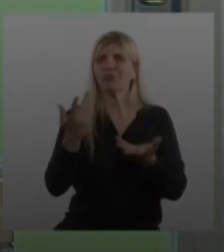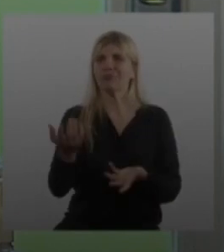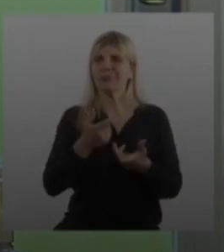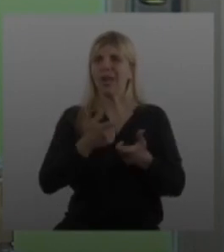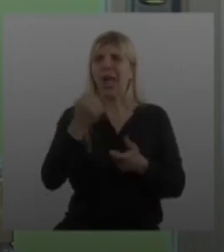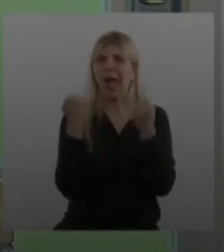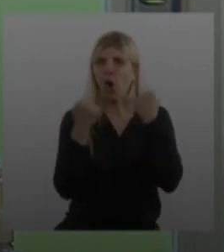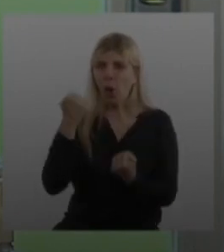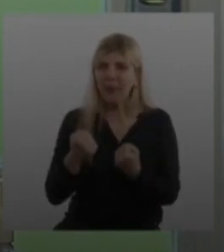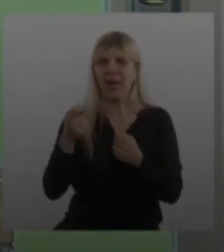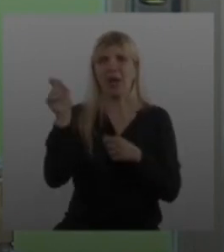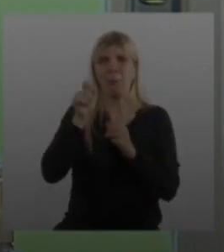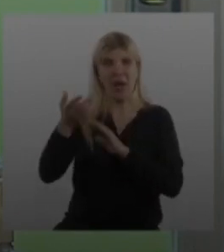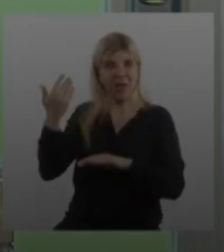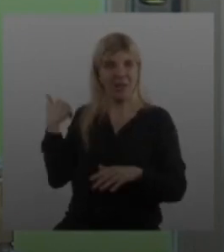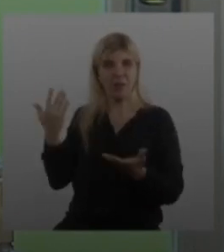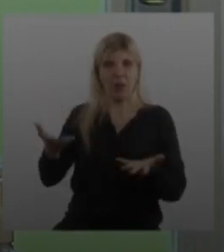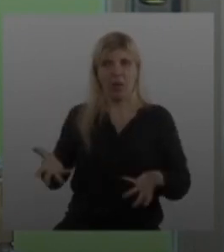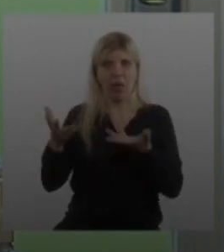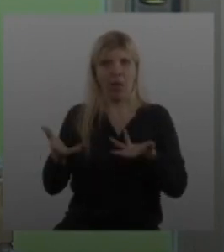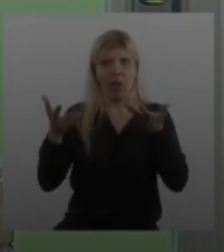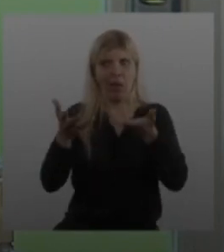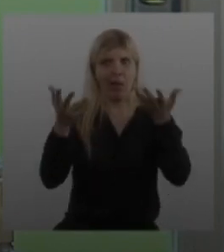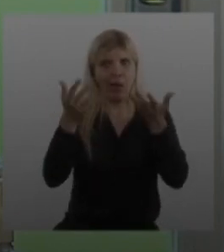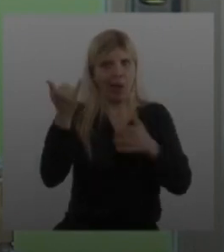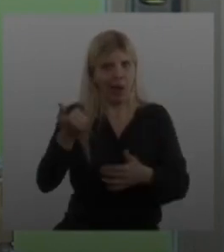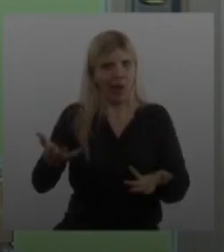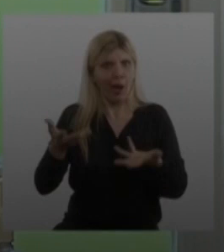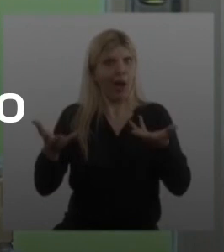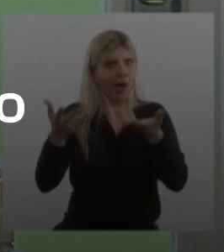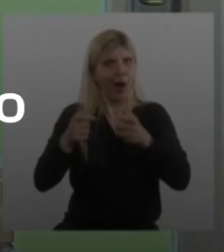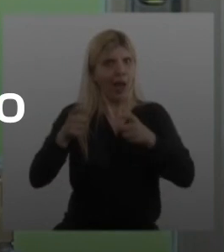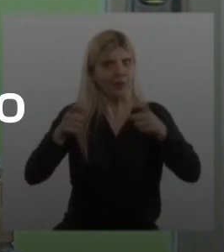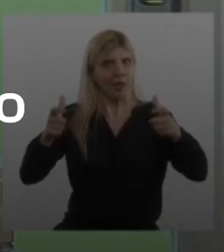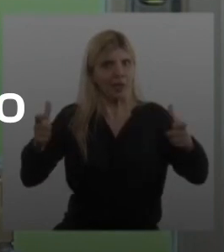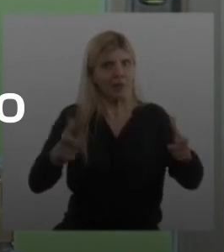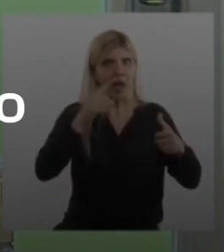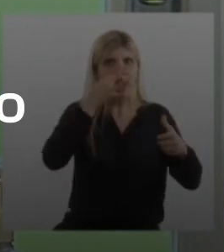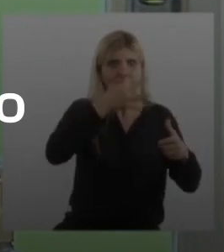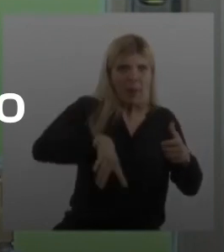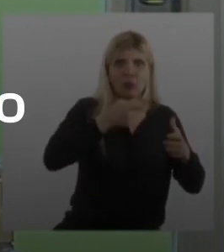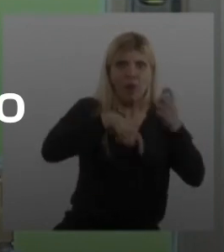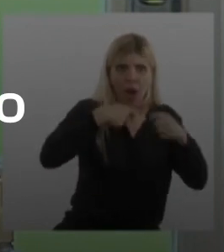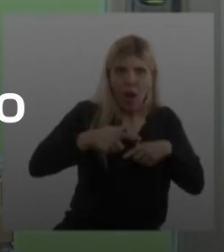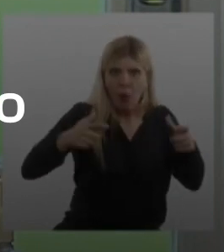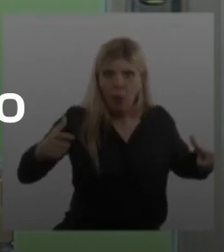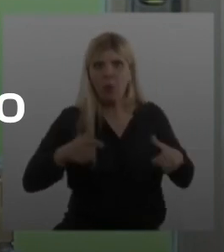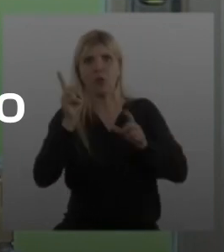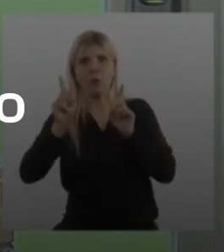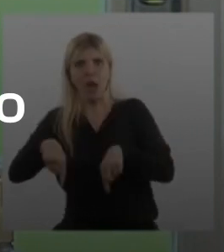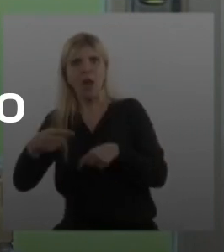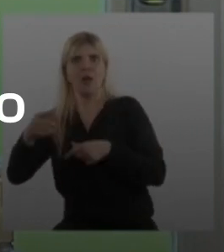en los últimos meses son muy alentadores. Crece la producción de cemento, crece la producción de